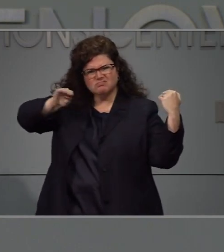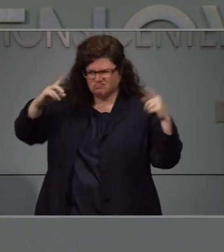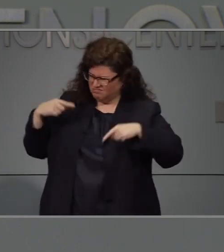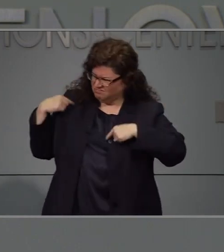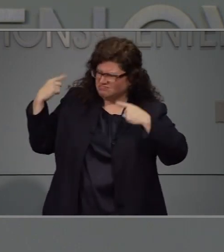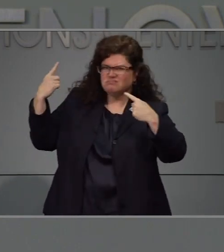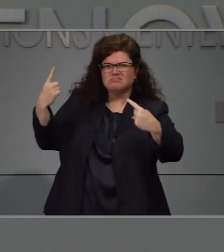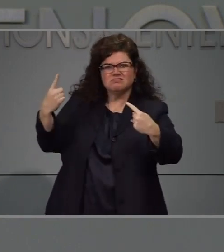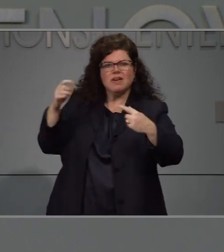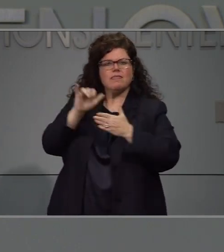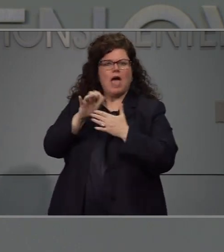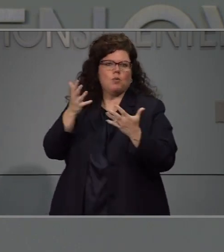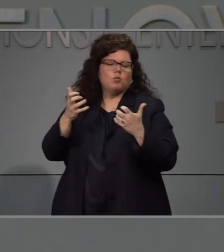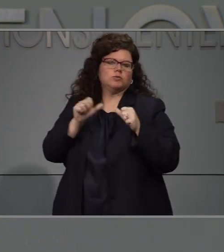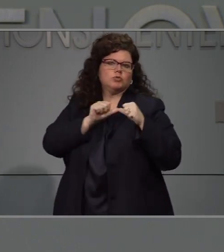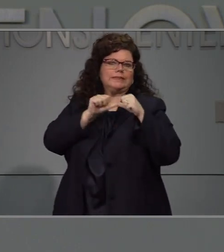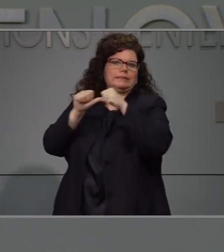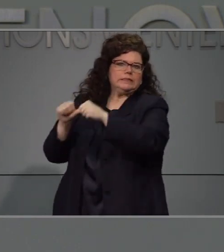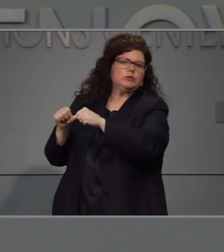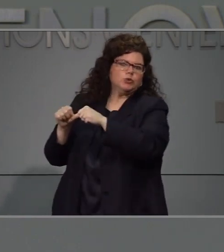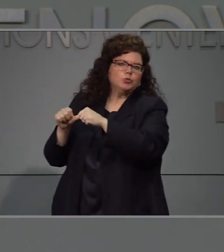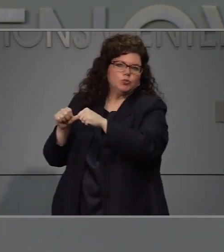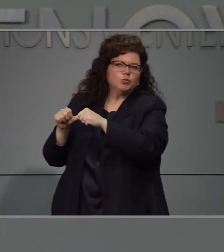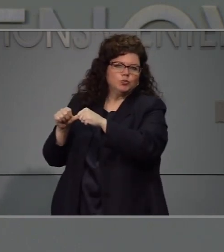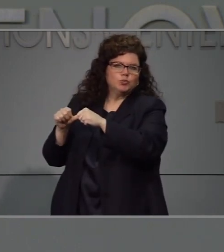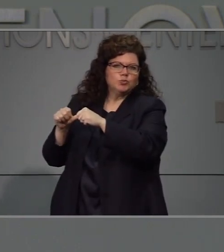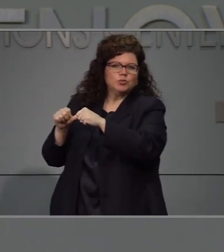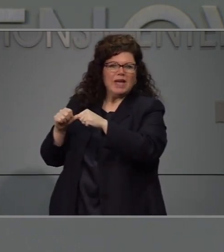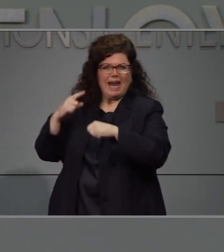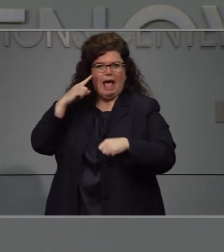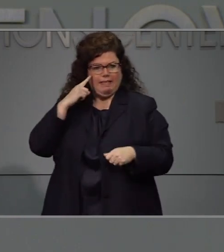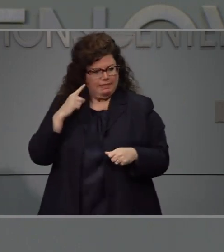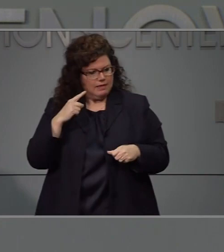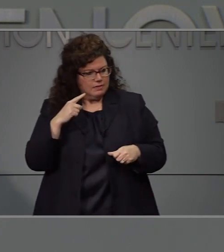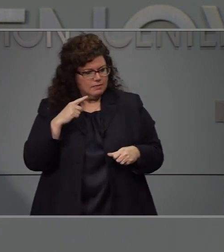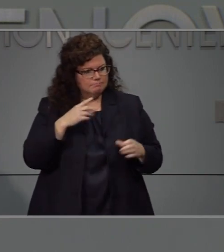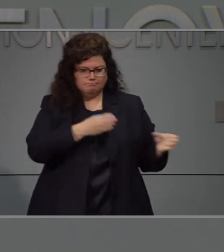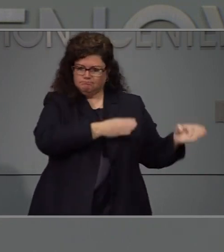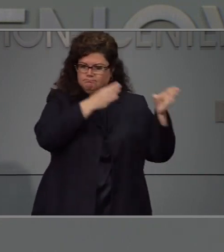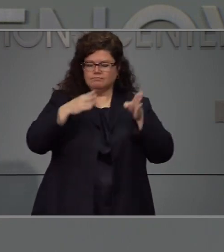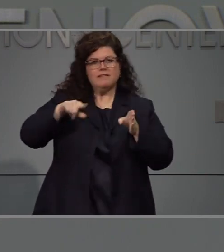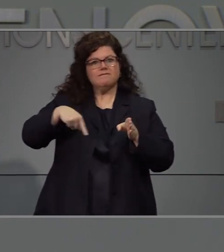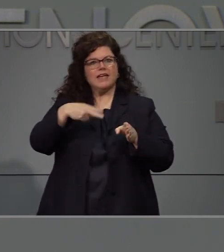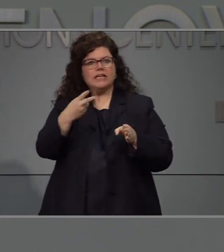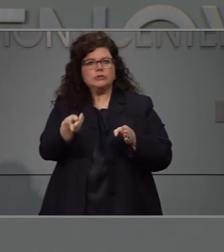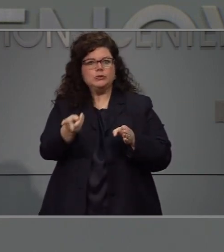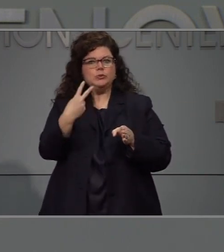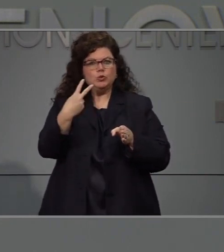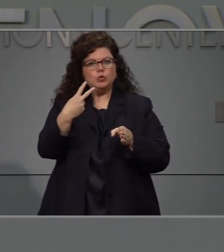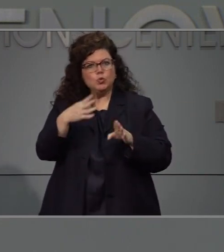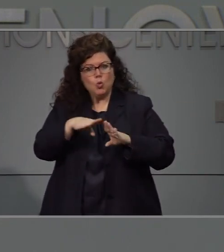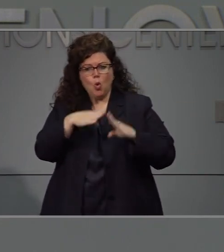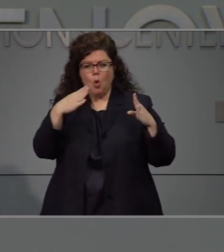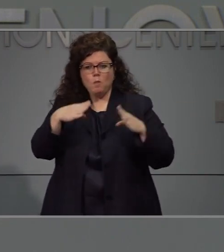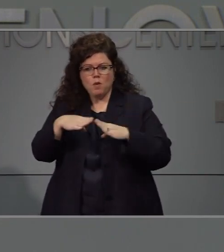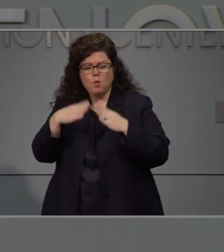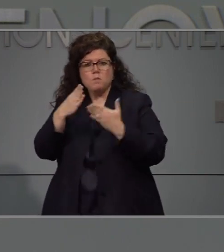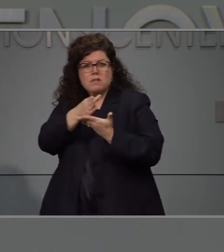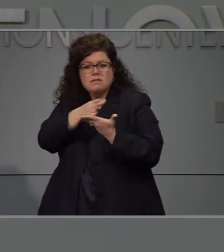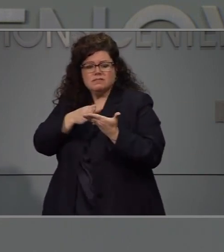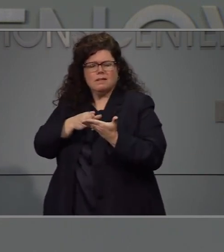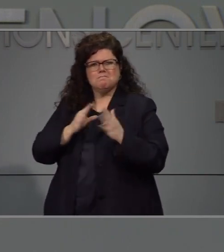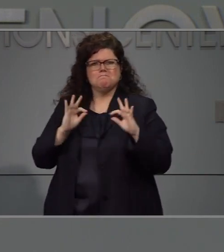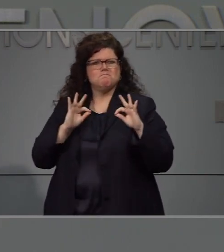que se enferma al mismo tiempo. No queremos eso. Queremos que con continuar de esa manera. Por eso creemos que el siguiente paso hacia